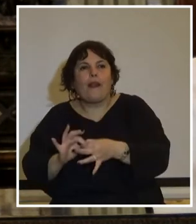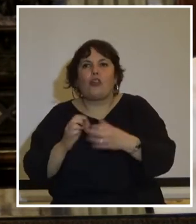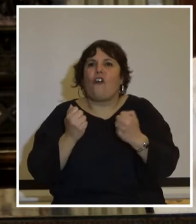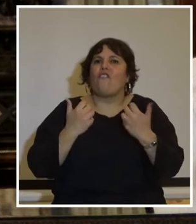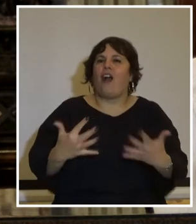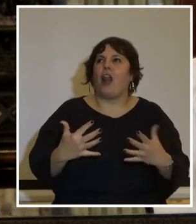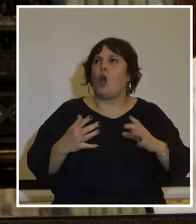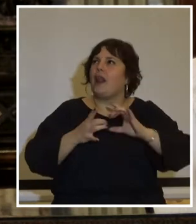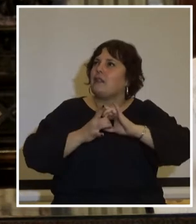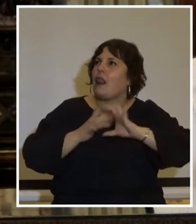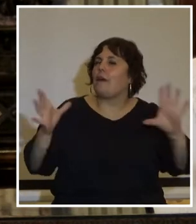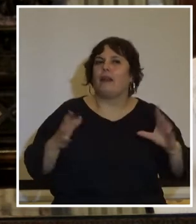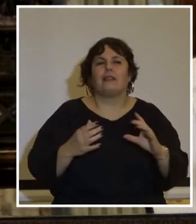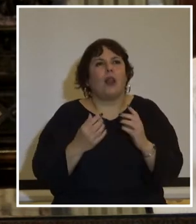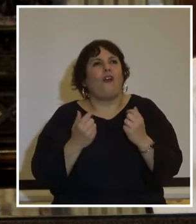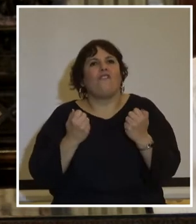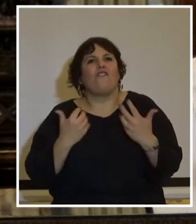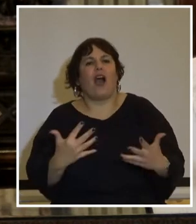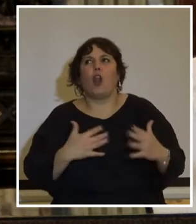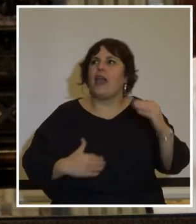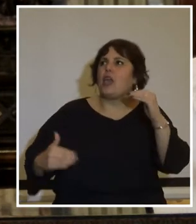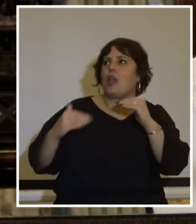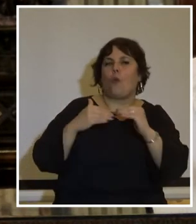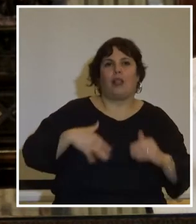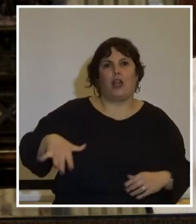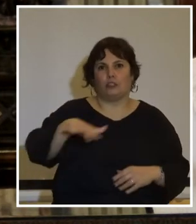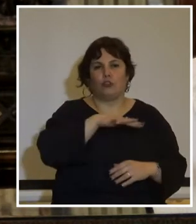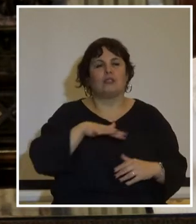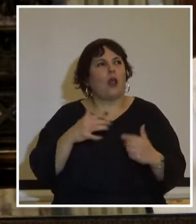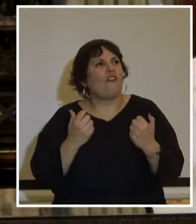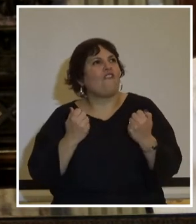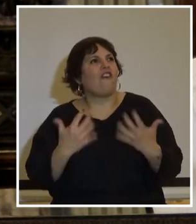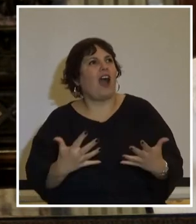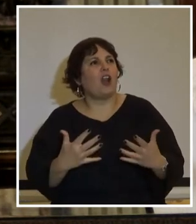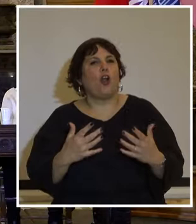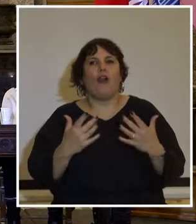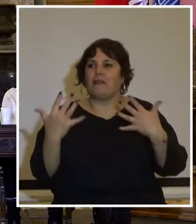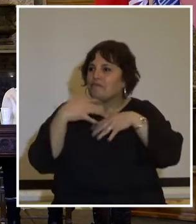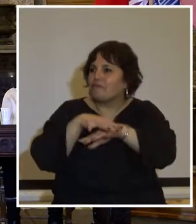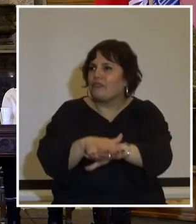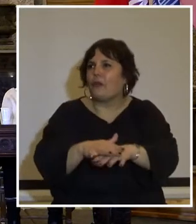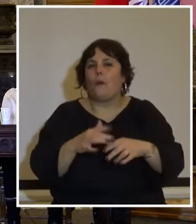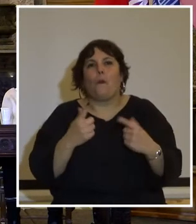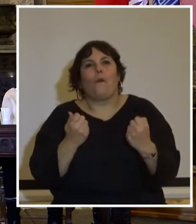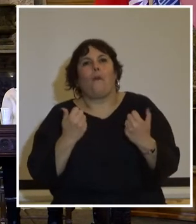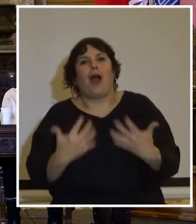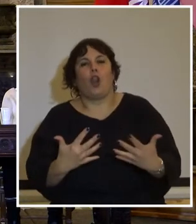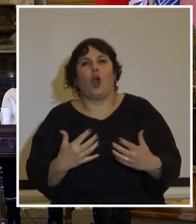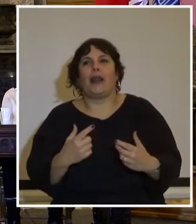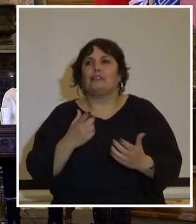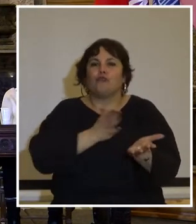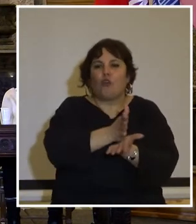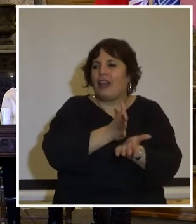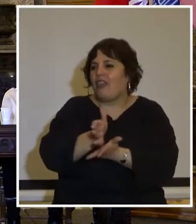de la libertad con los valores de la igualdad social con los valores de la integración social con los valores de la